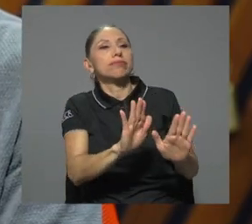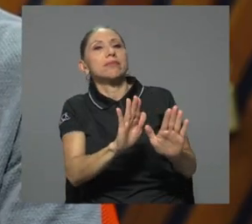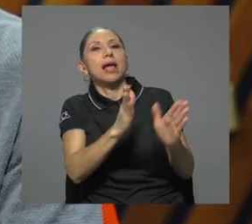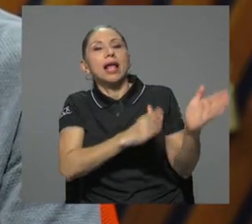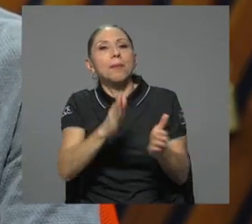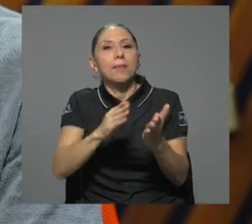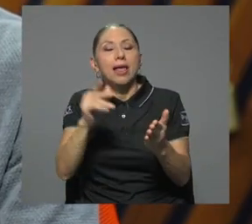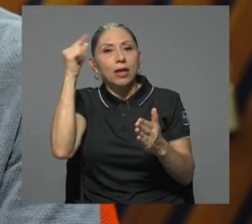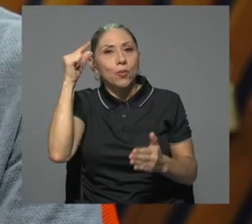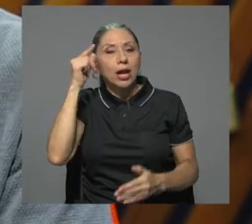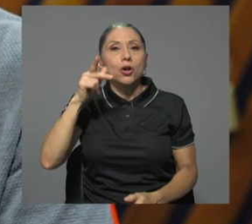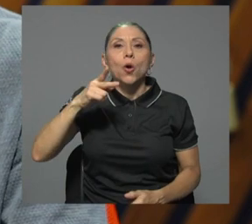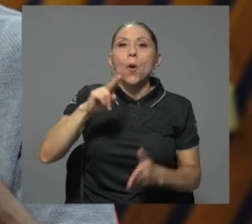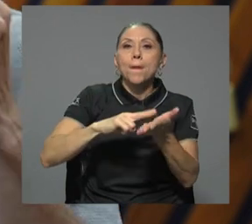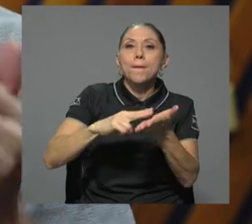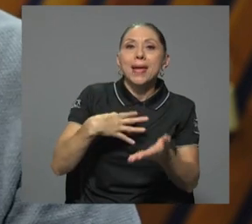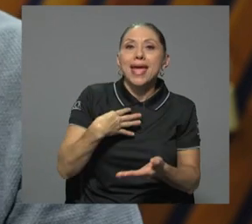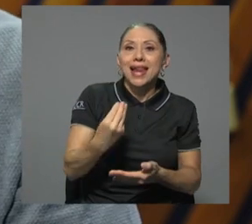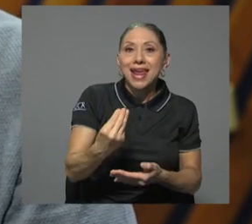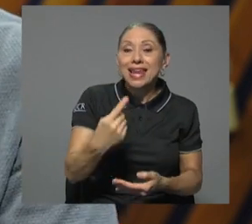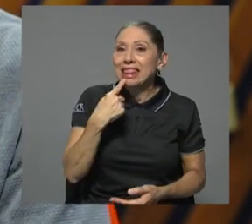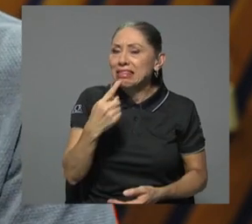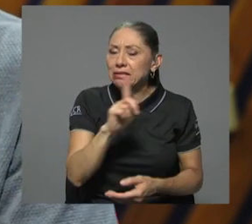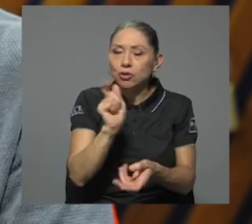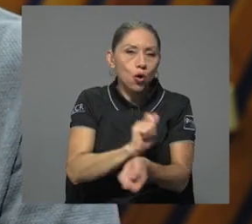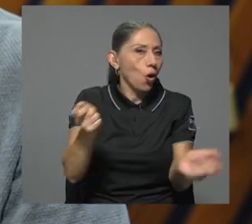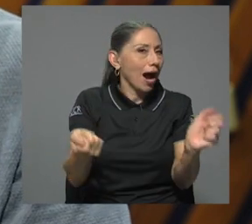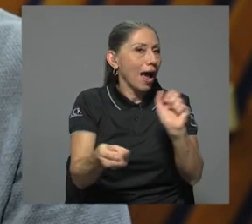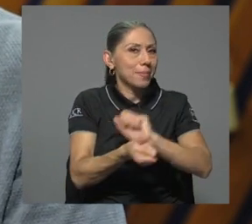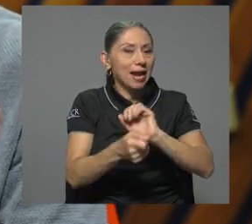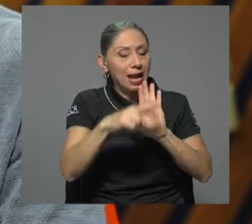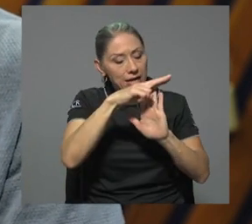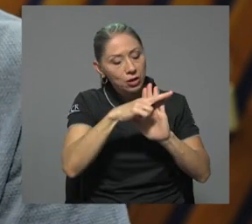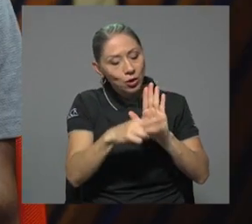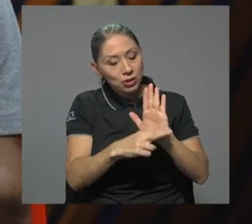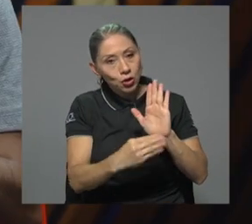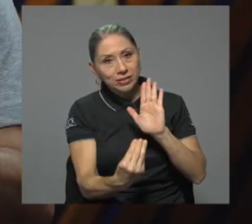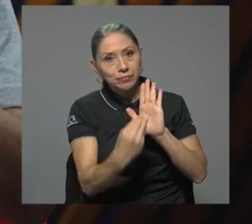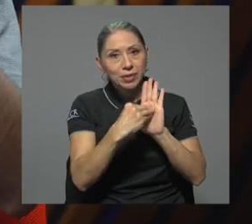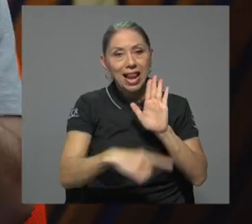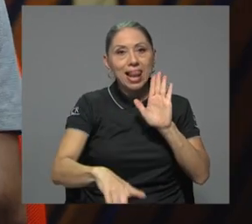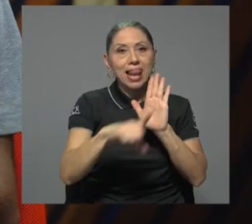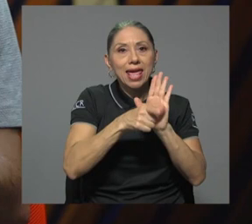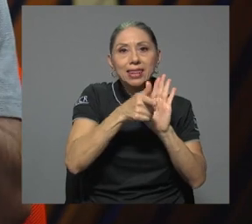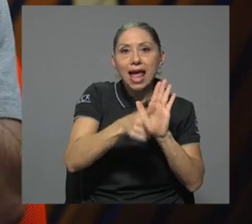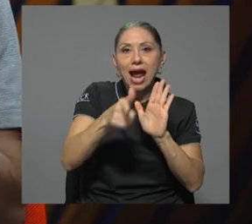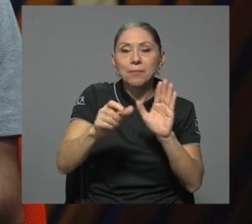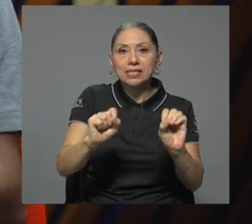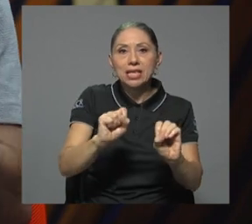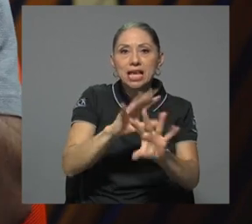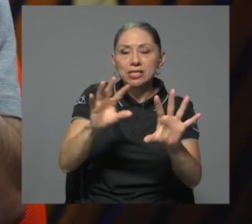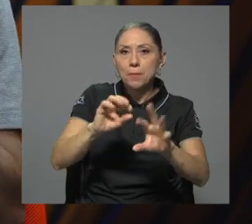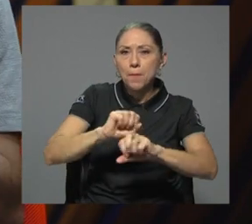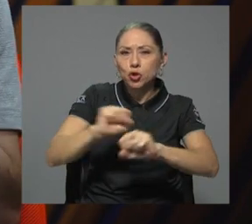PLN afirmó que no cambiarán las regulaciones impuestas en la ley de armas y explosivos. Eso contradice el